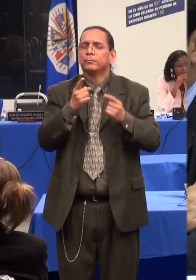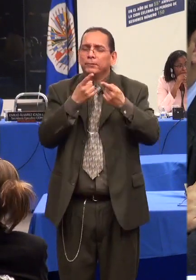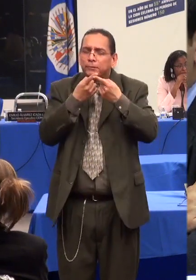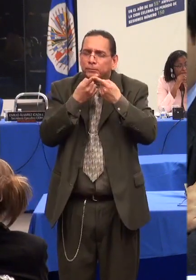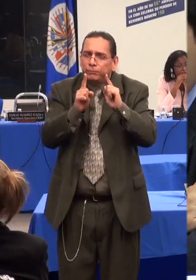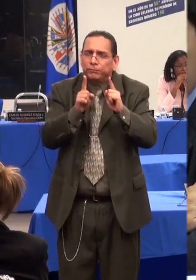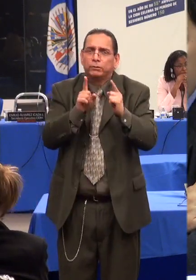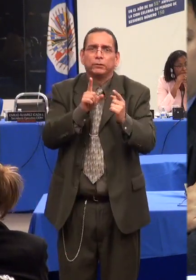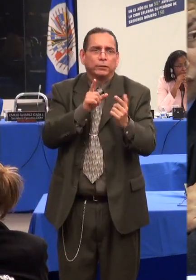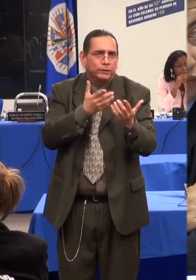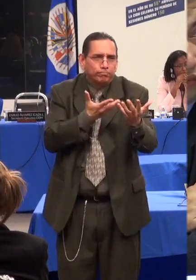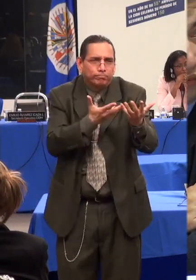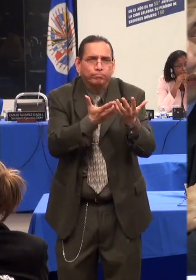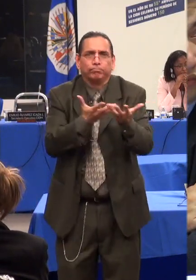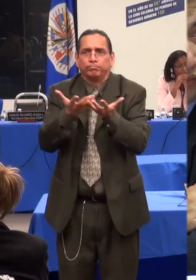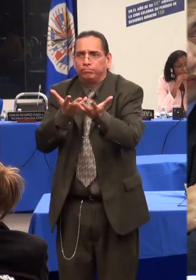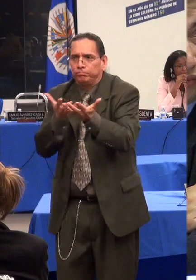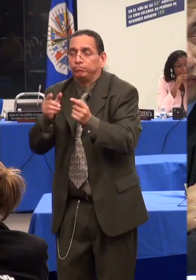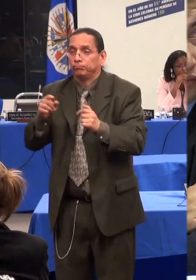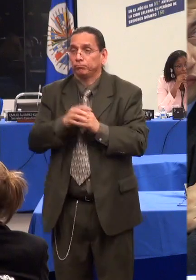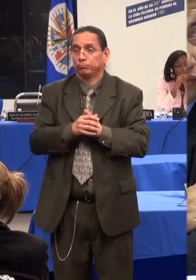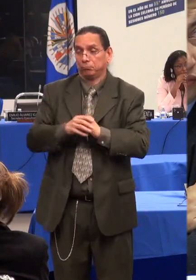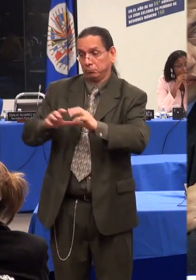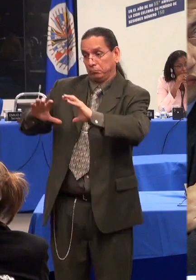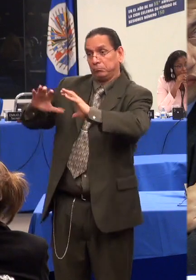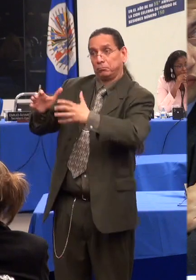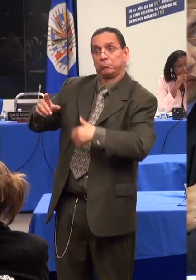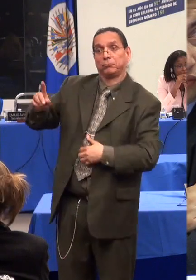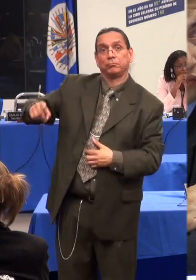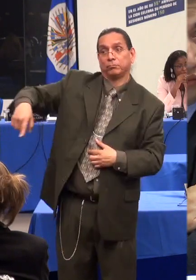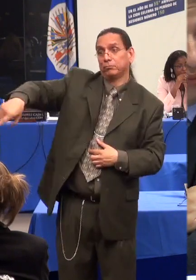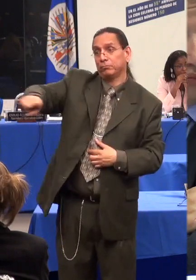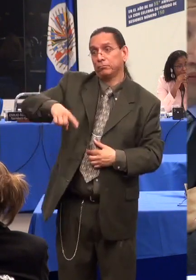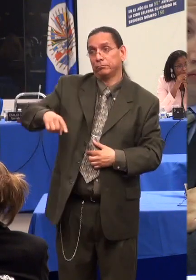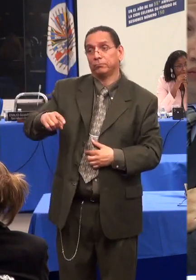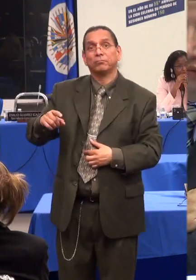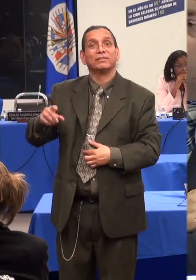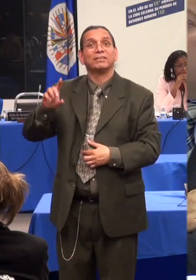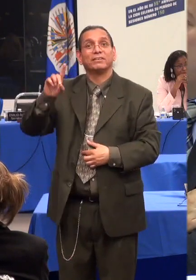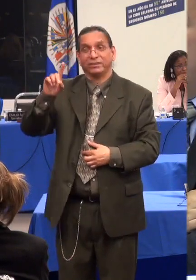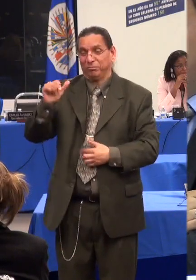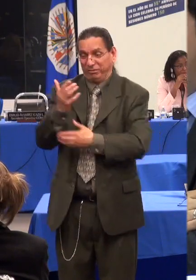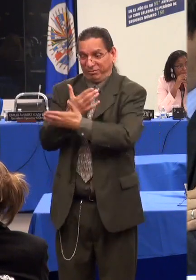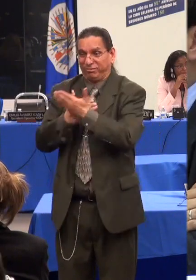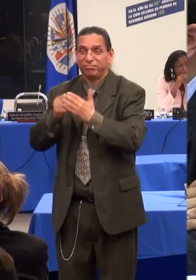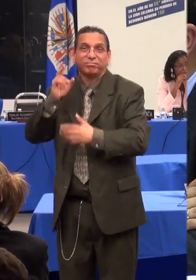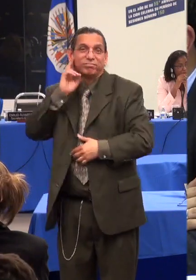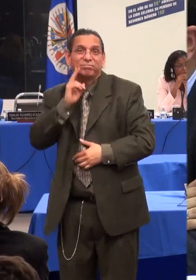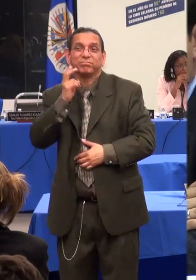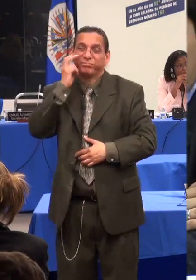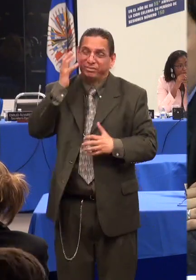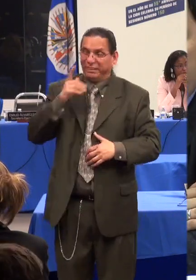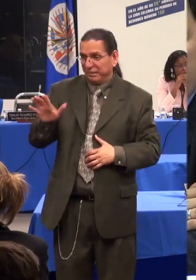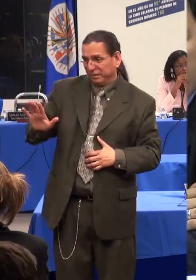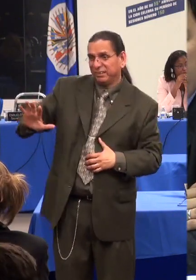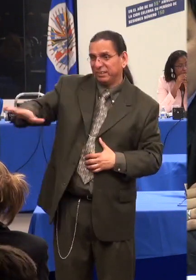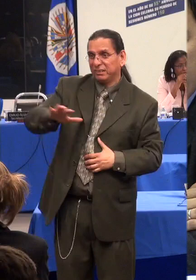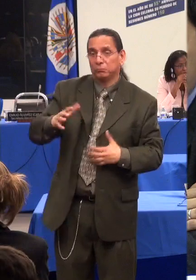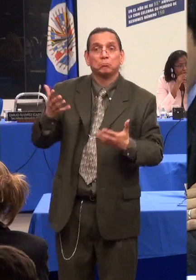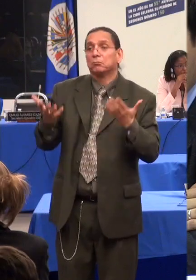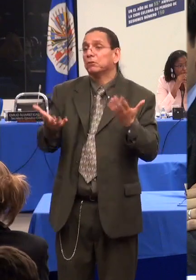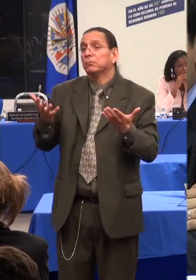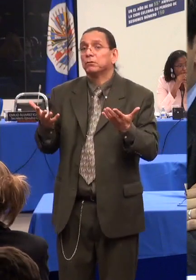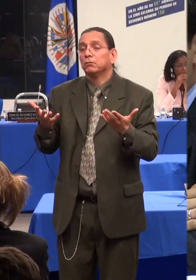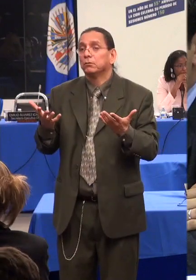discapacidad es adquirida antes de un hecho victimizante, si se adquiere a partir del hecho victimizante o posterior a él, pero no